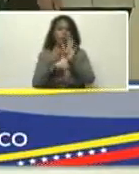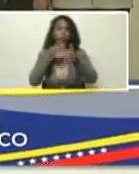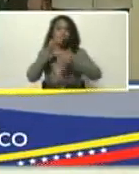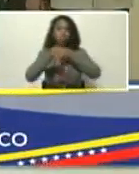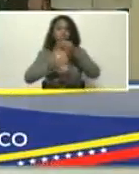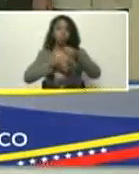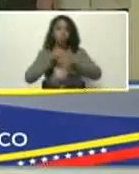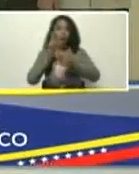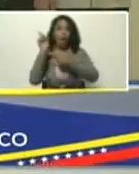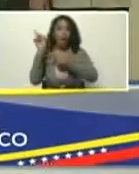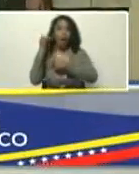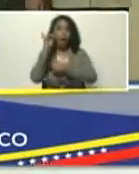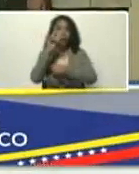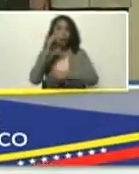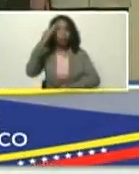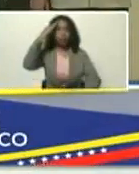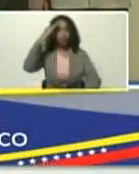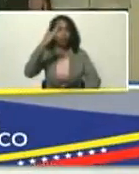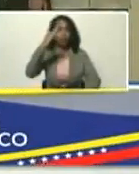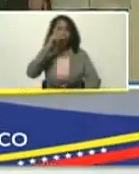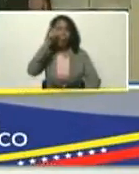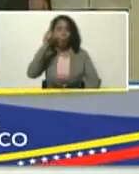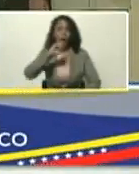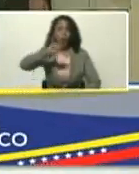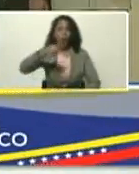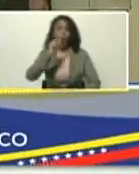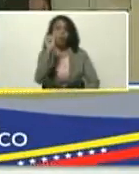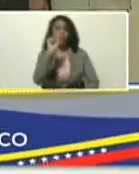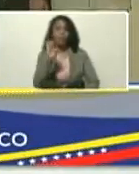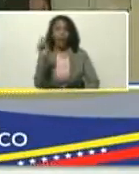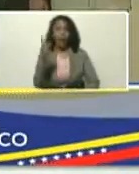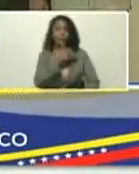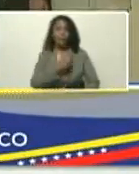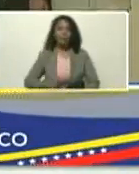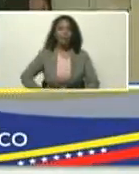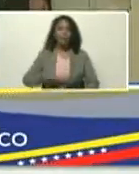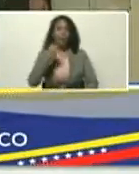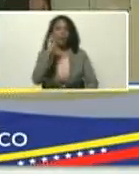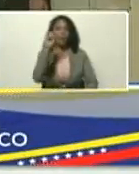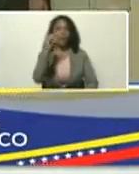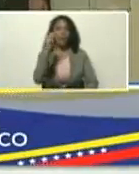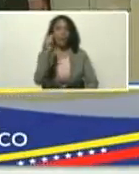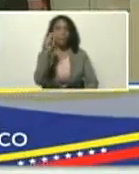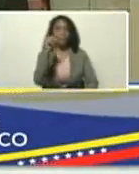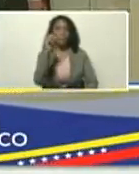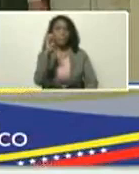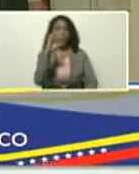allá está, el coronel, José Pereira, presidente de Inamet, nuestro experto,